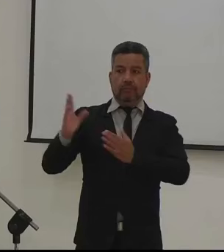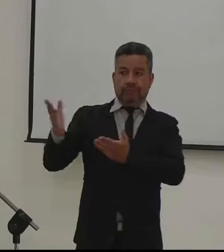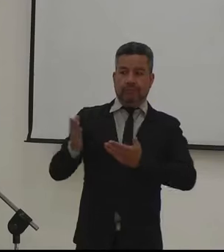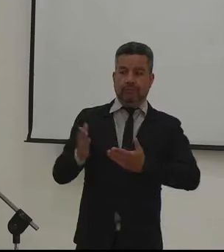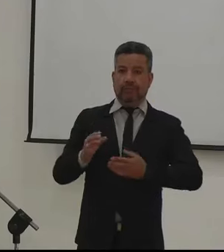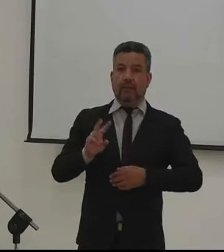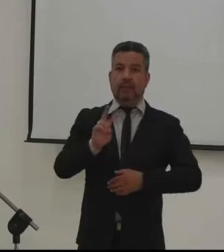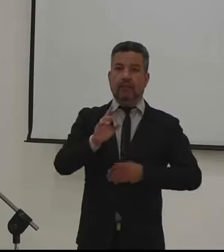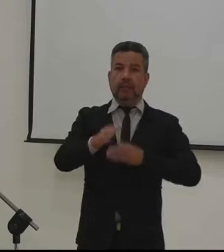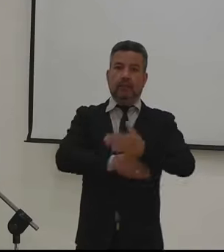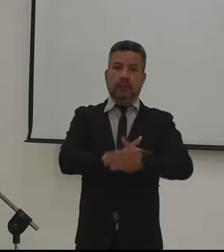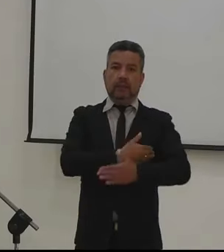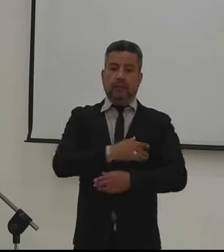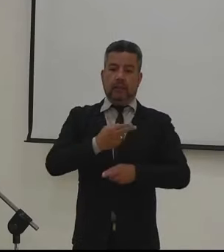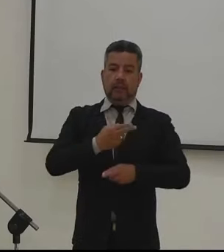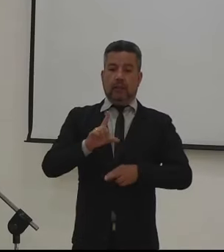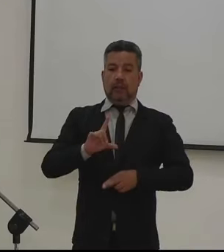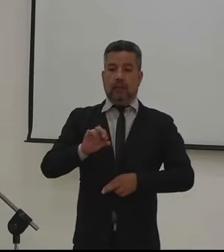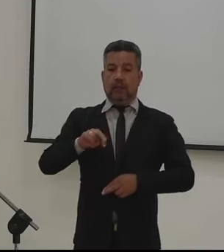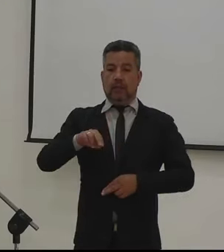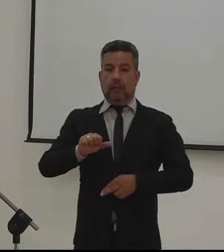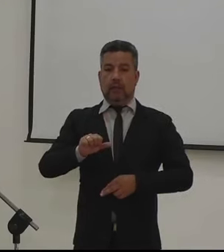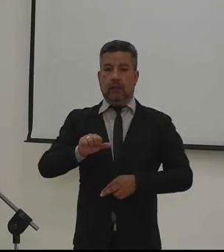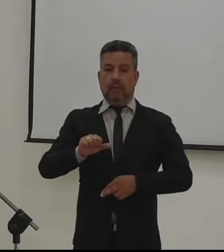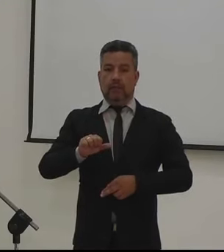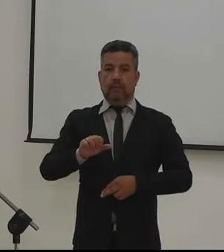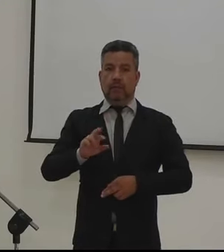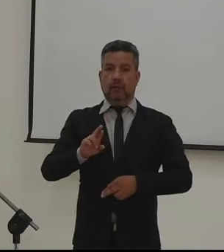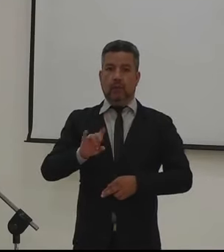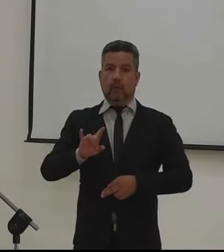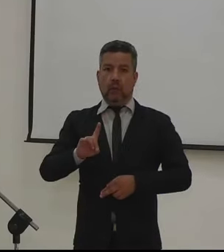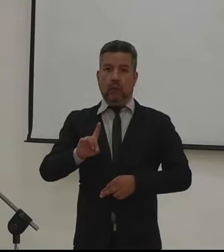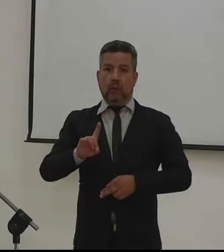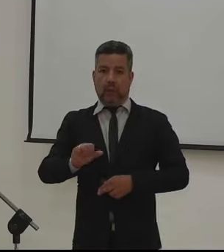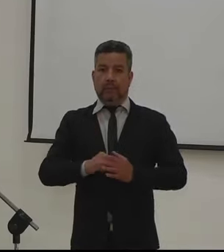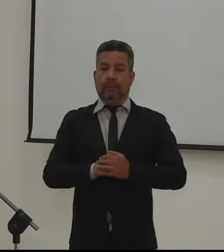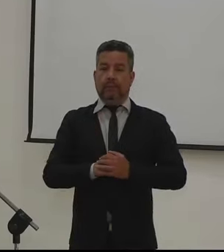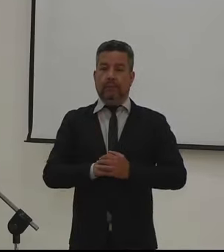a la viceministra del Deporte, Lina María Barrera Rueda.